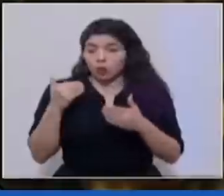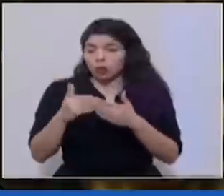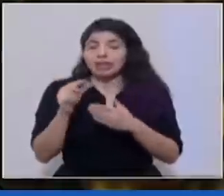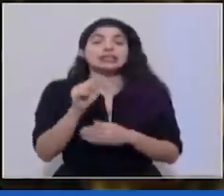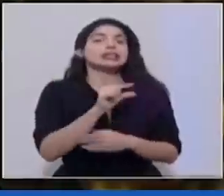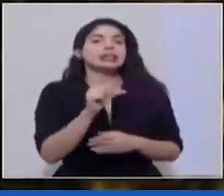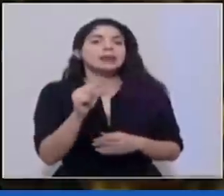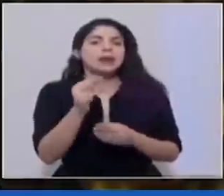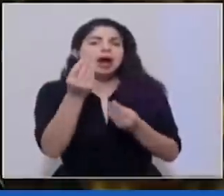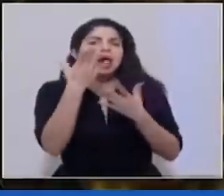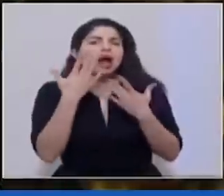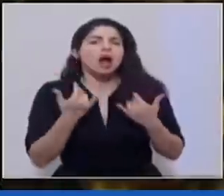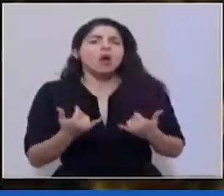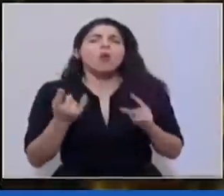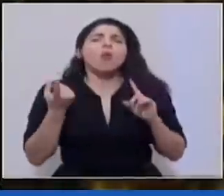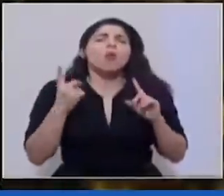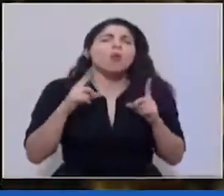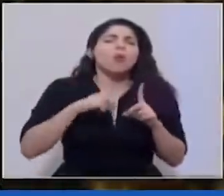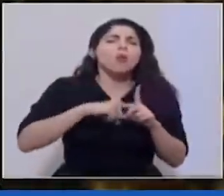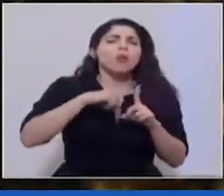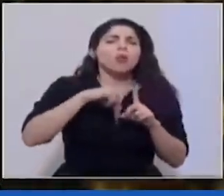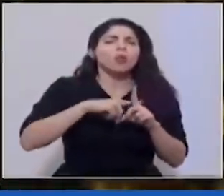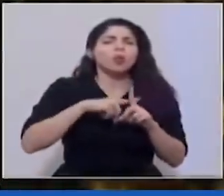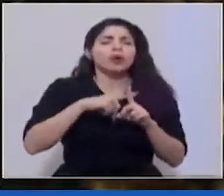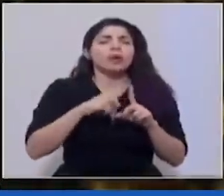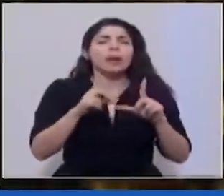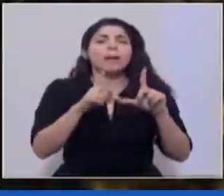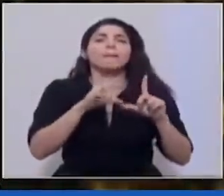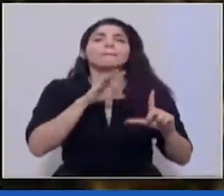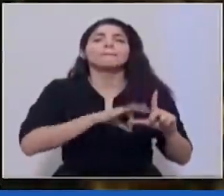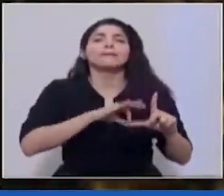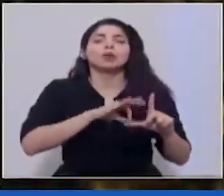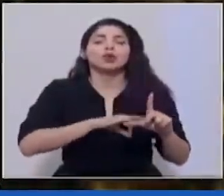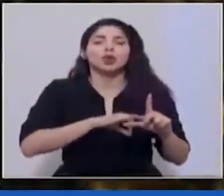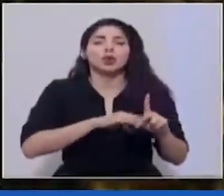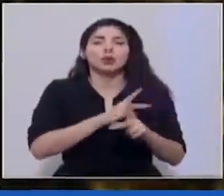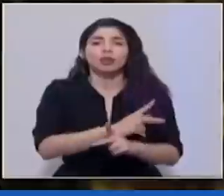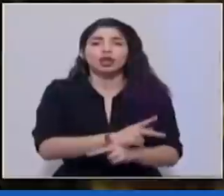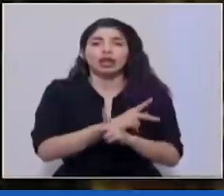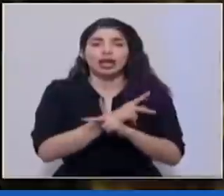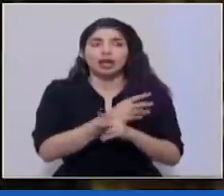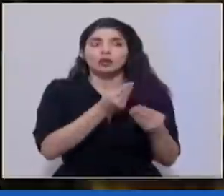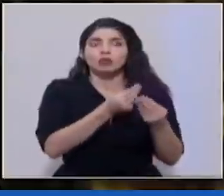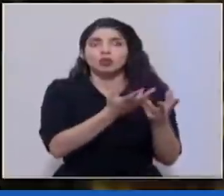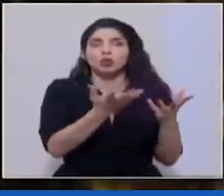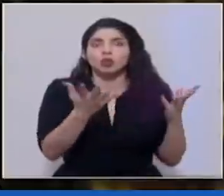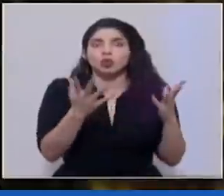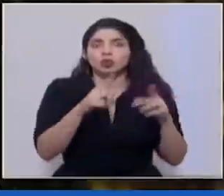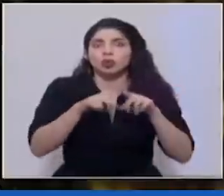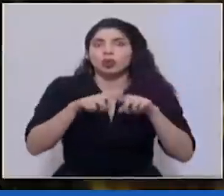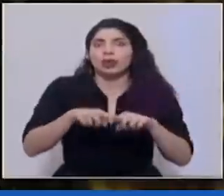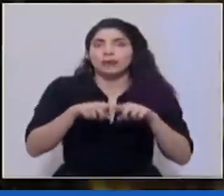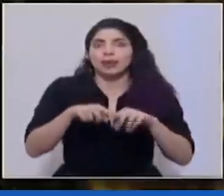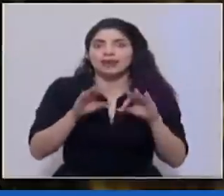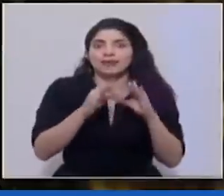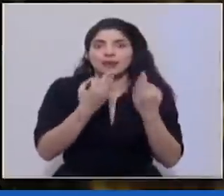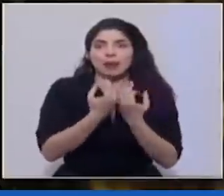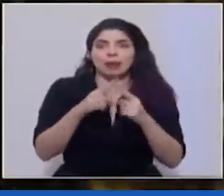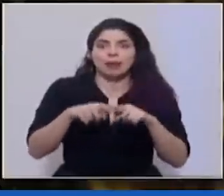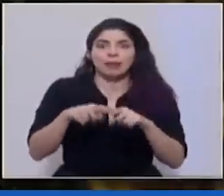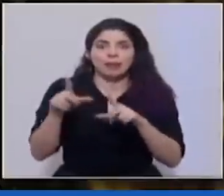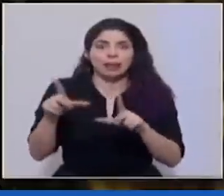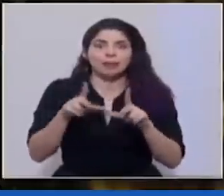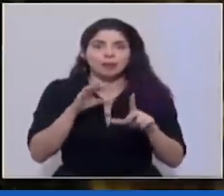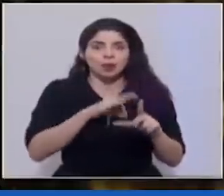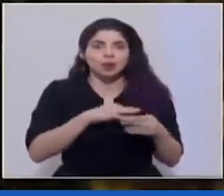cuál ha sido el nivel de entrega del bono proteger del cual están dependiendo muchos ciudadanos muchas familias en estos momentos